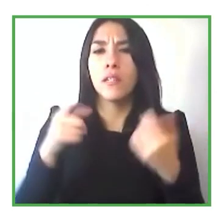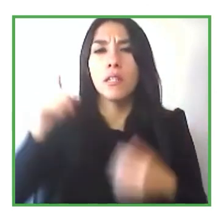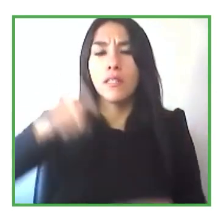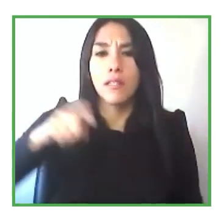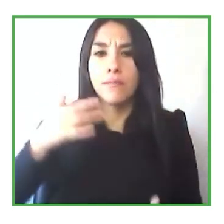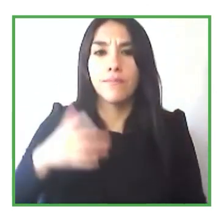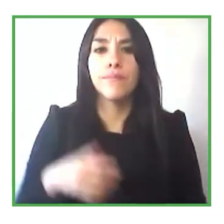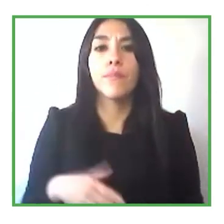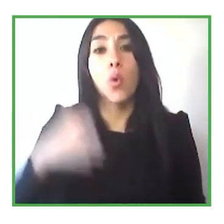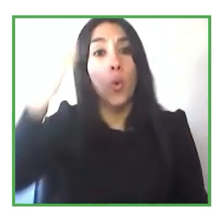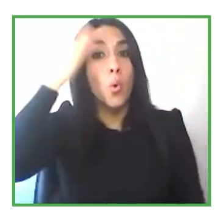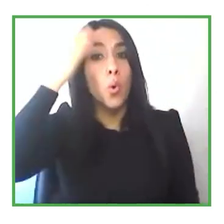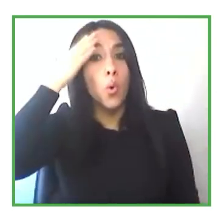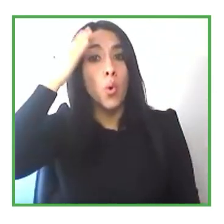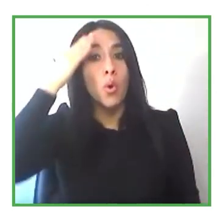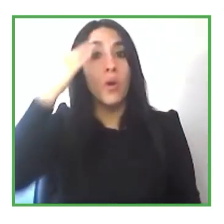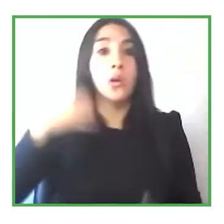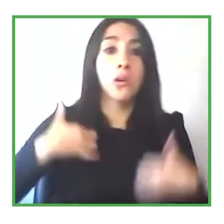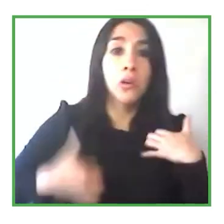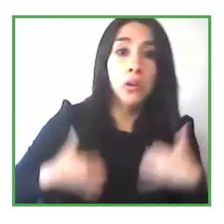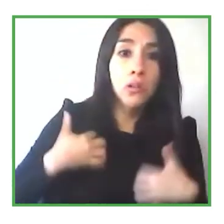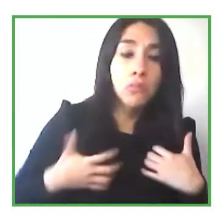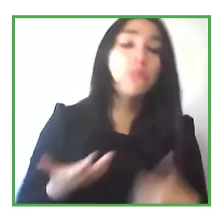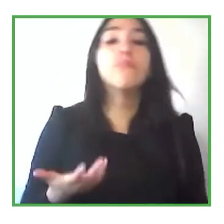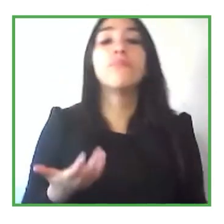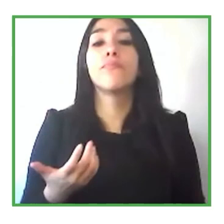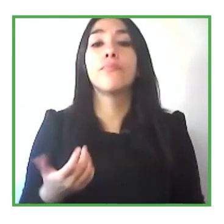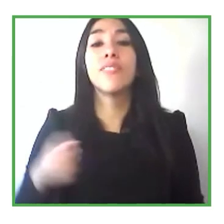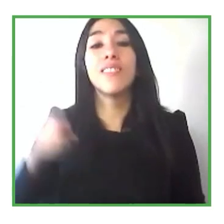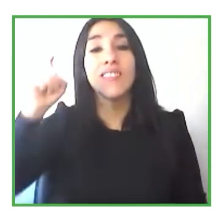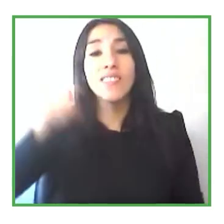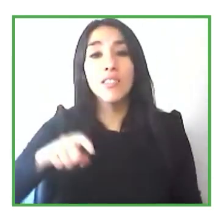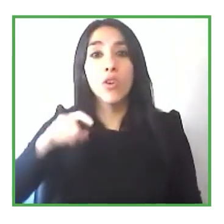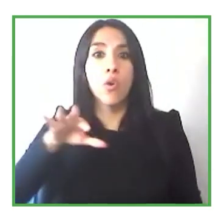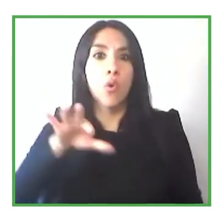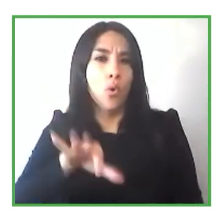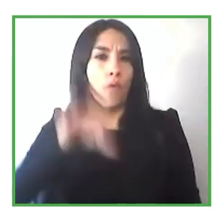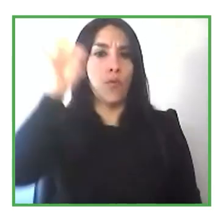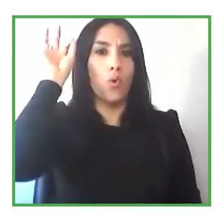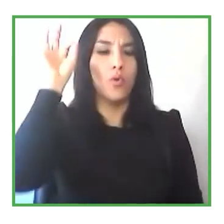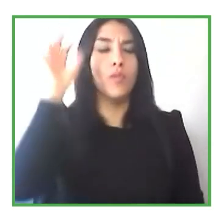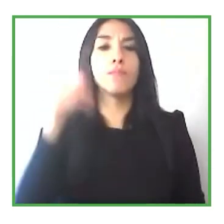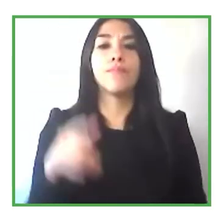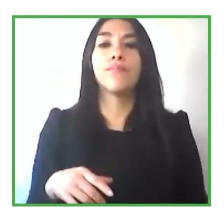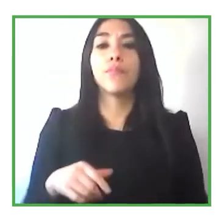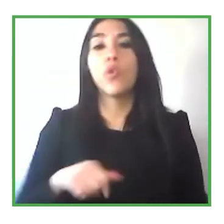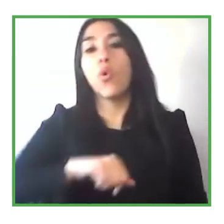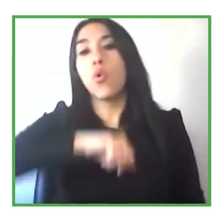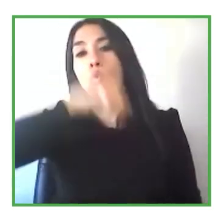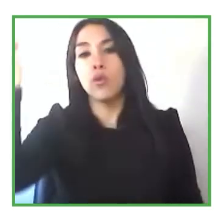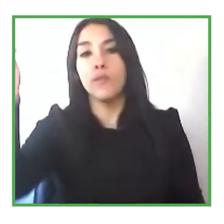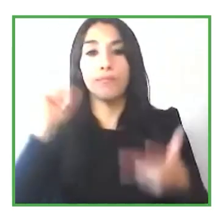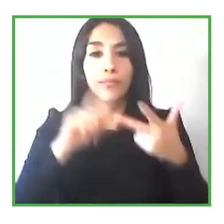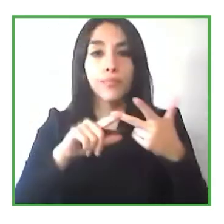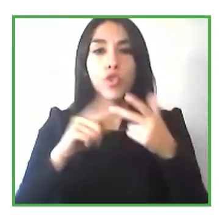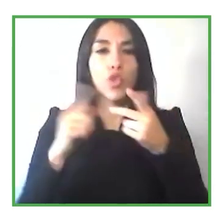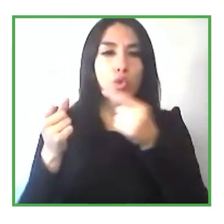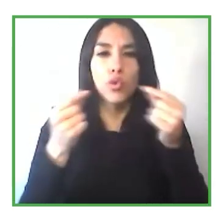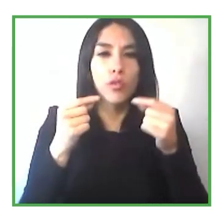tenemos que hacer un enlace entre los negocios con los proveedores de capacitación y otras organizaciones